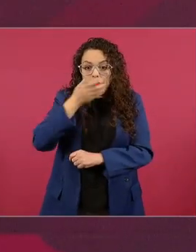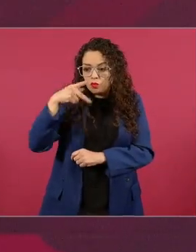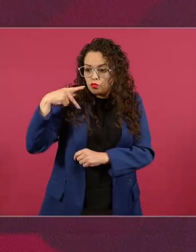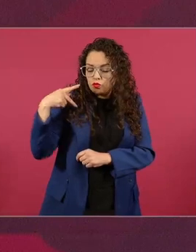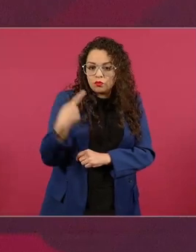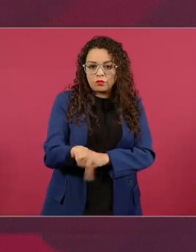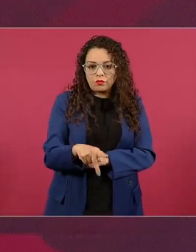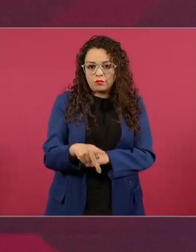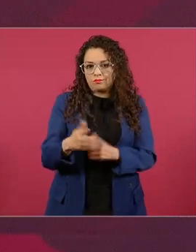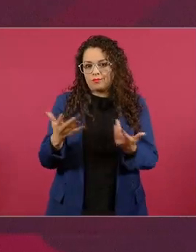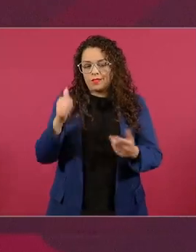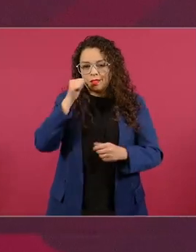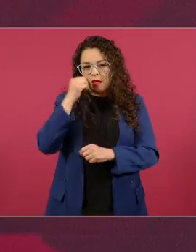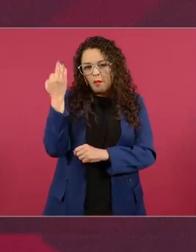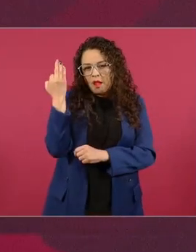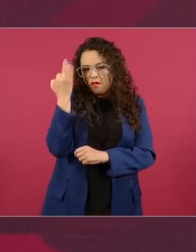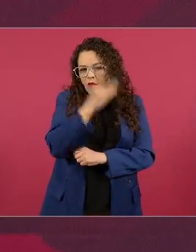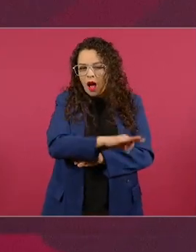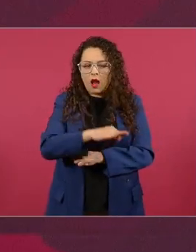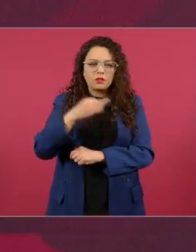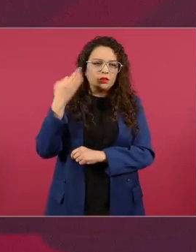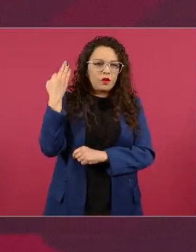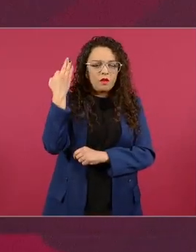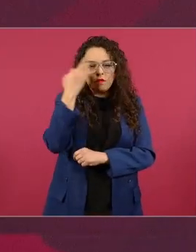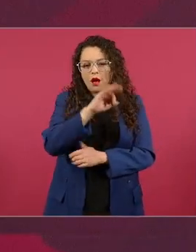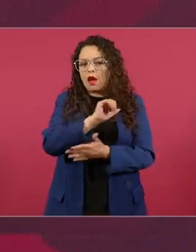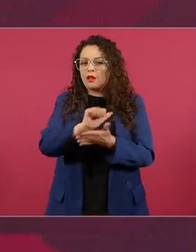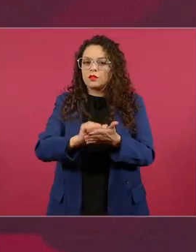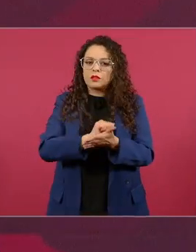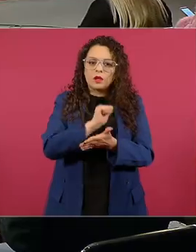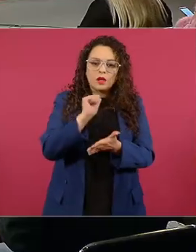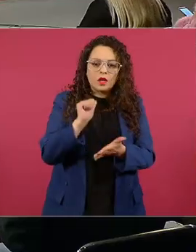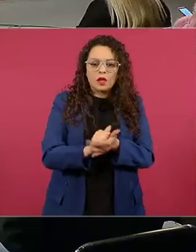falsificaban actas rellenaban urnas